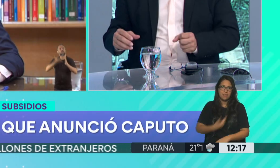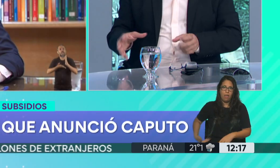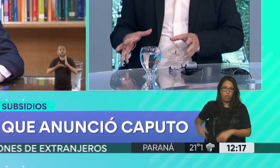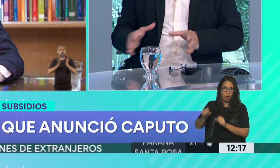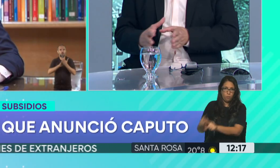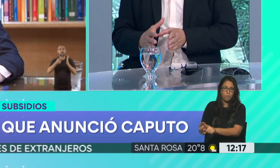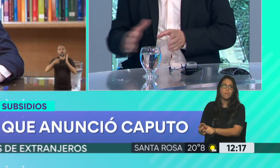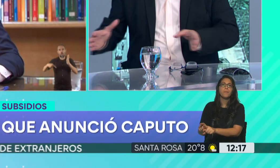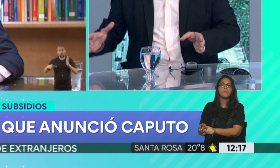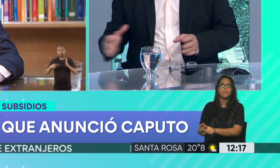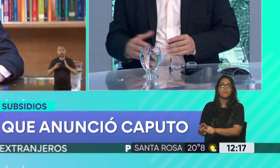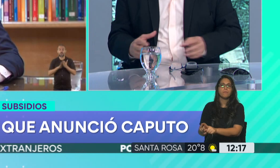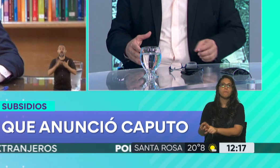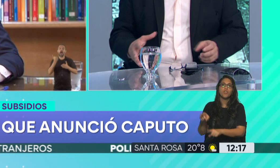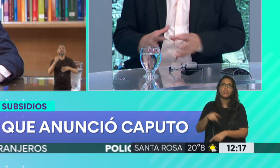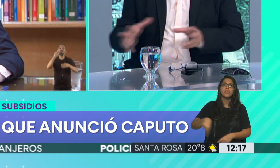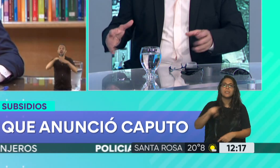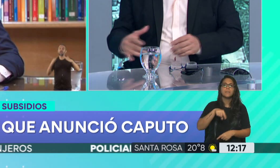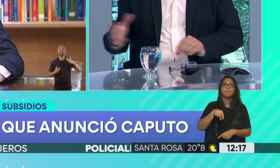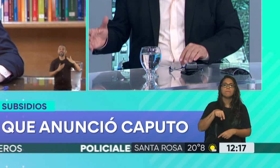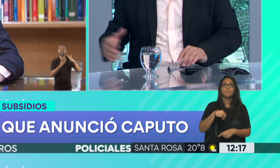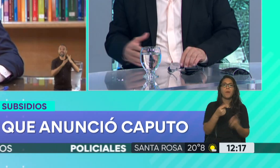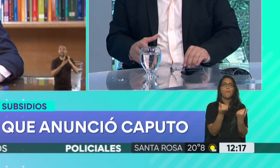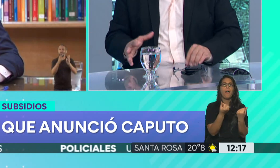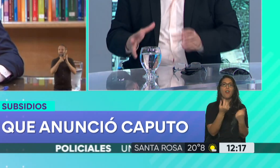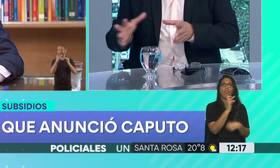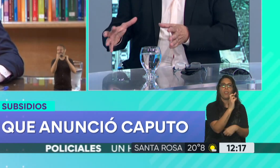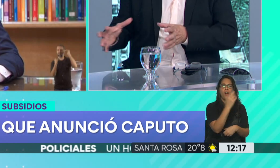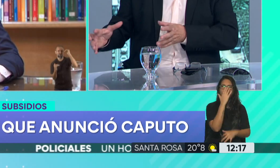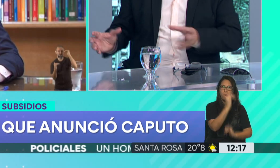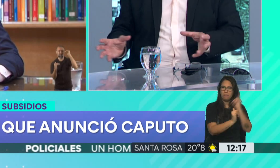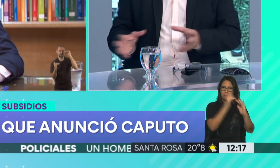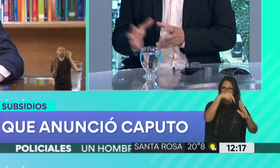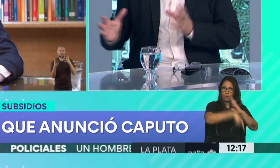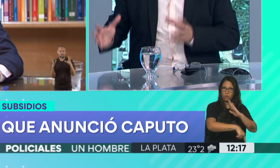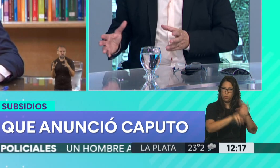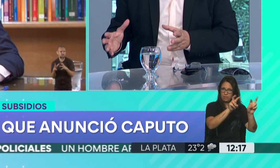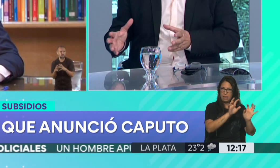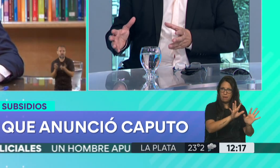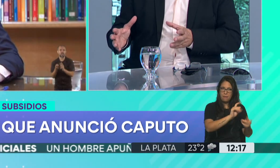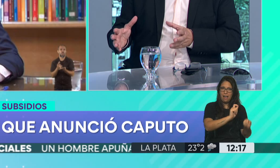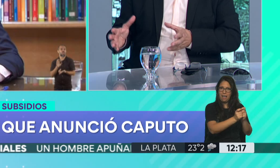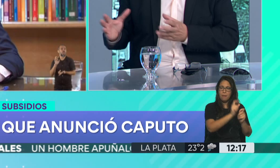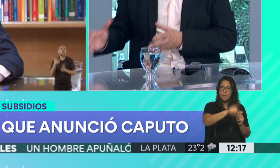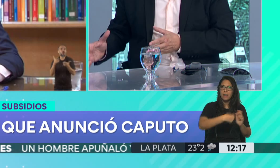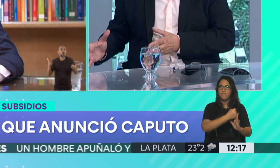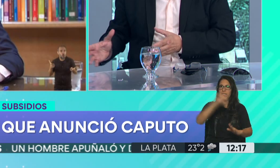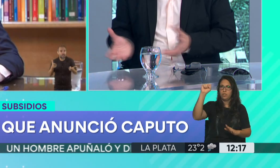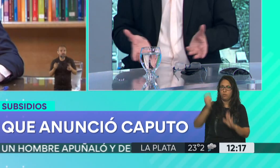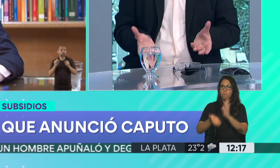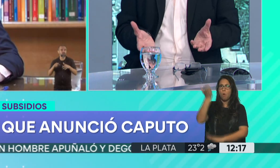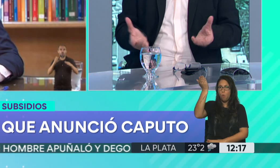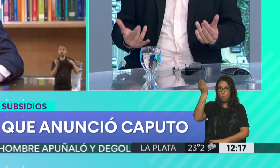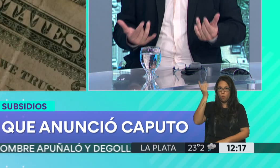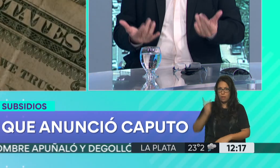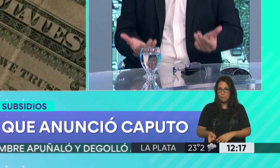imponiendo un cambio en el valor del dólar, que después lo vamos a explicar mejor, pero esto va a tener un impacto inflacionario también muy fuerte.